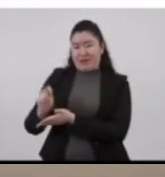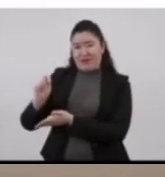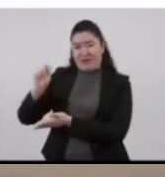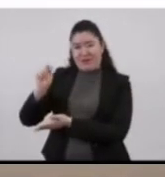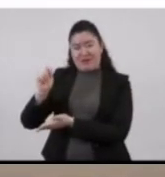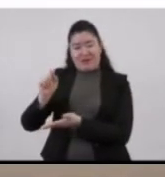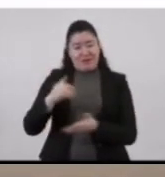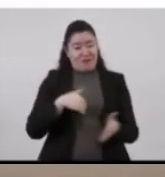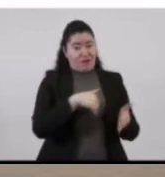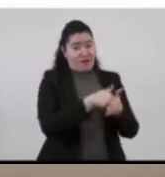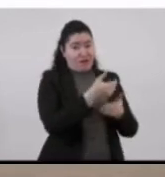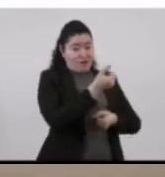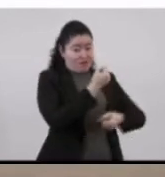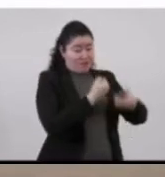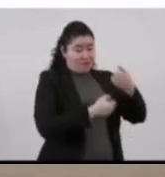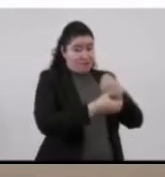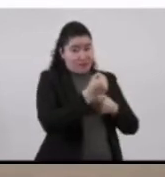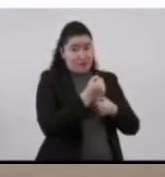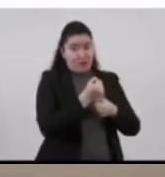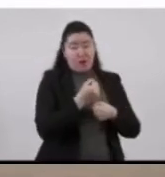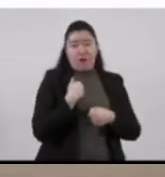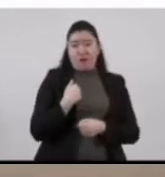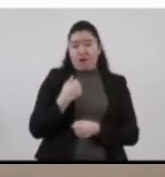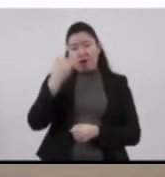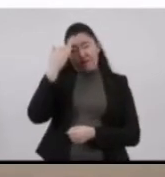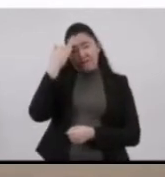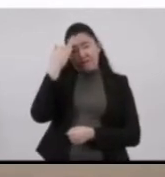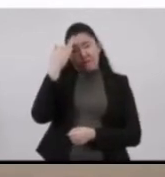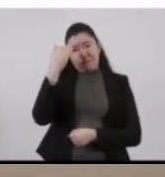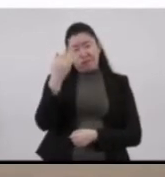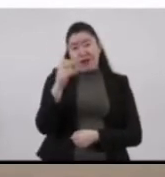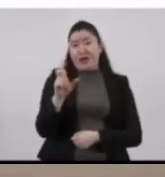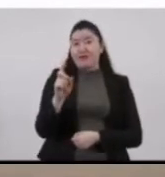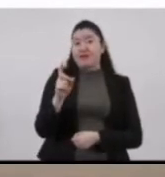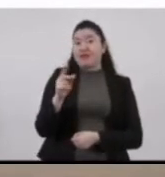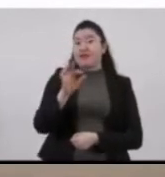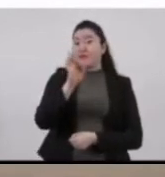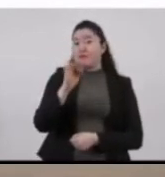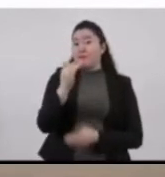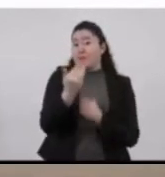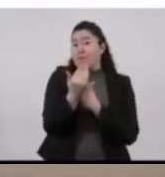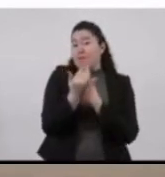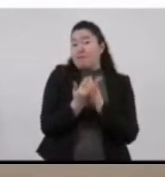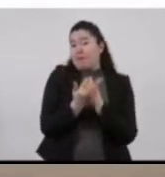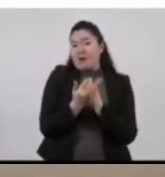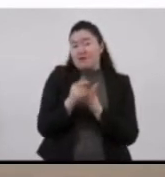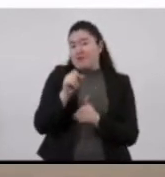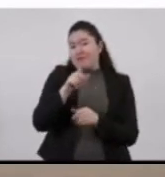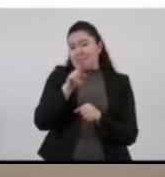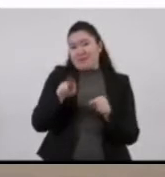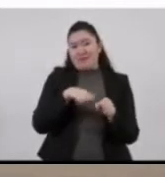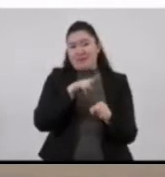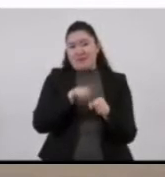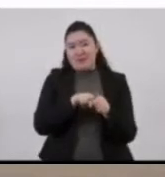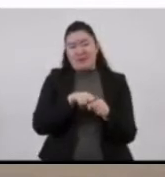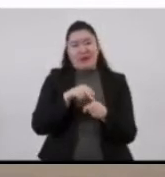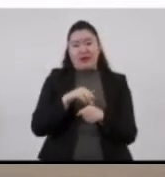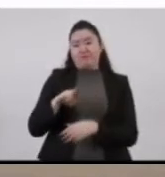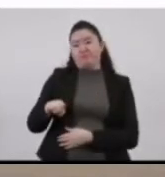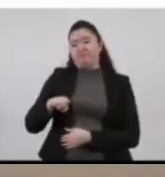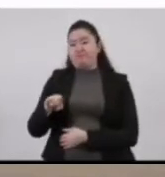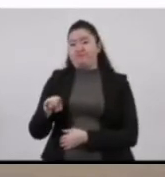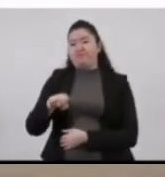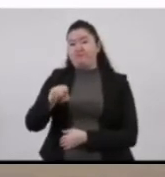el recorrido completo, es una disminución de 30% frente a lo que se hace en el servicio ordinario, que es el que hace todas las paradas,